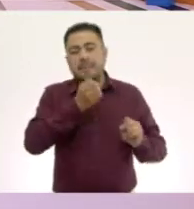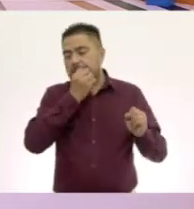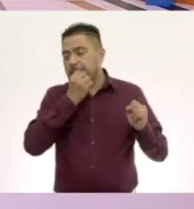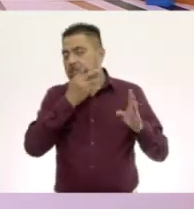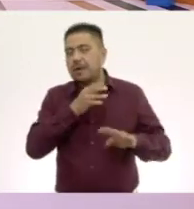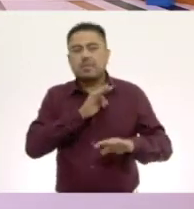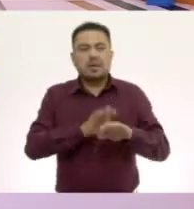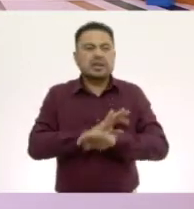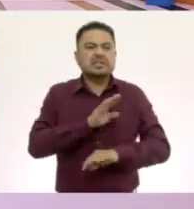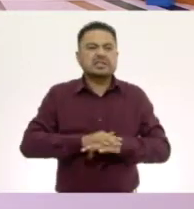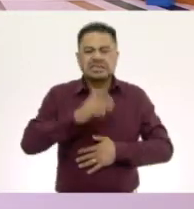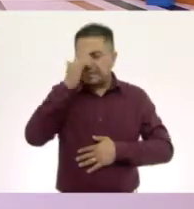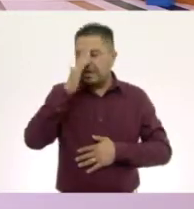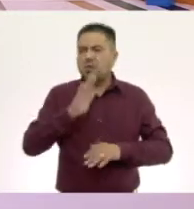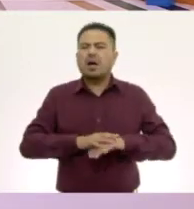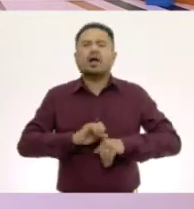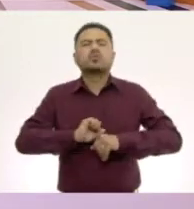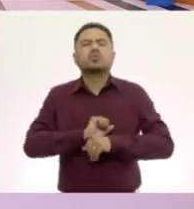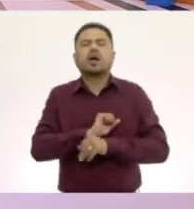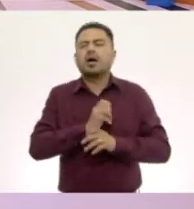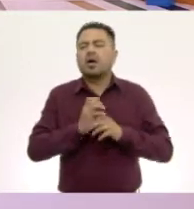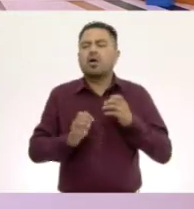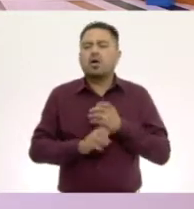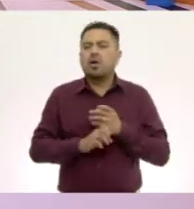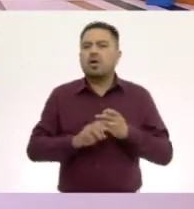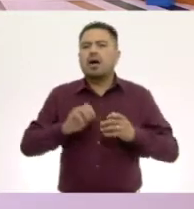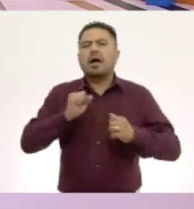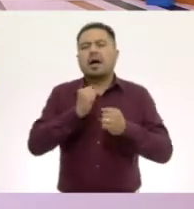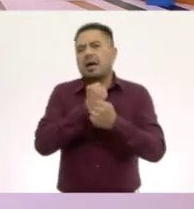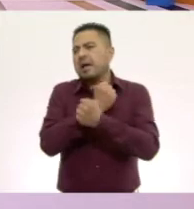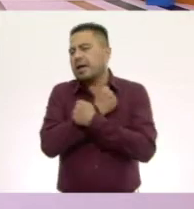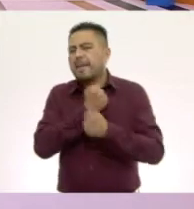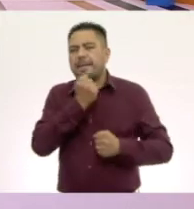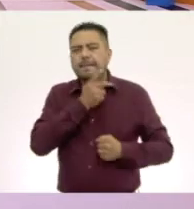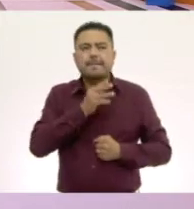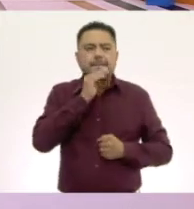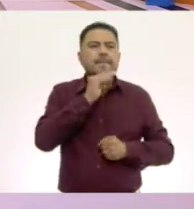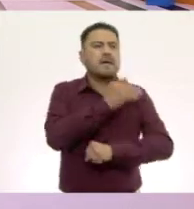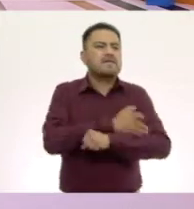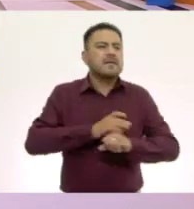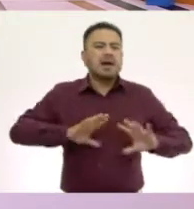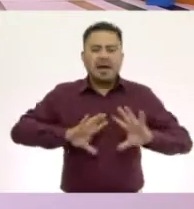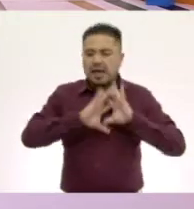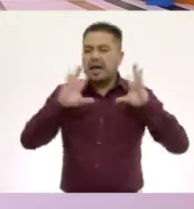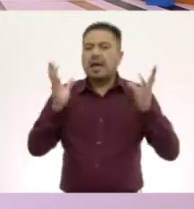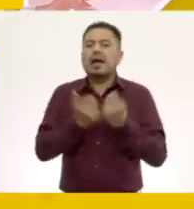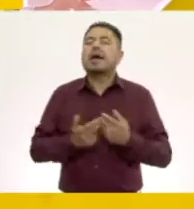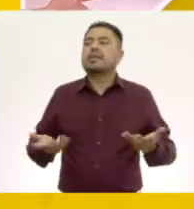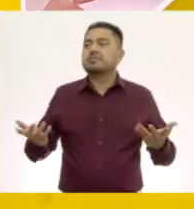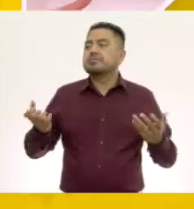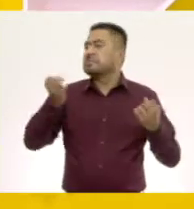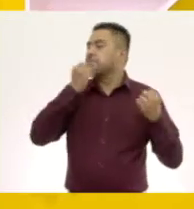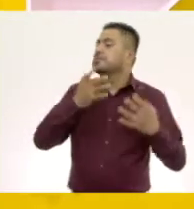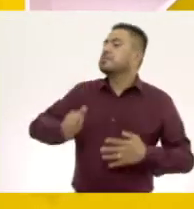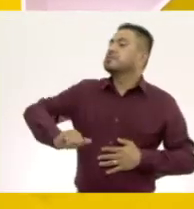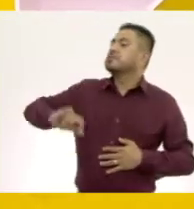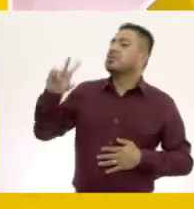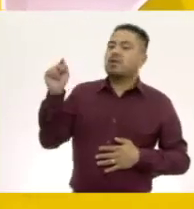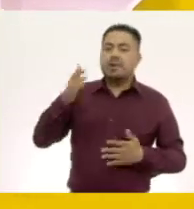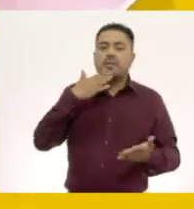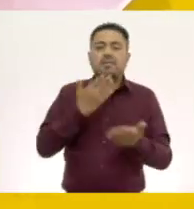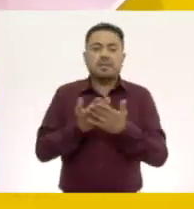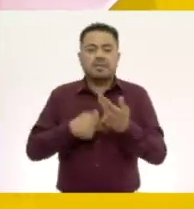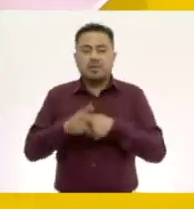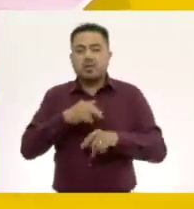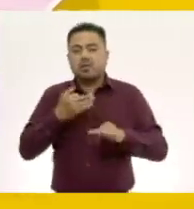porque nos permite saber qué tan suavecitas son las cosas y los abrazos de nuestros papás y de nuestra familia. ¿A poco no es padrísimo? Vamos a darle la